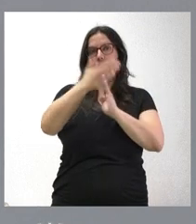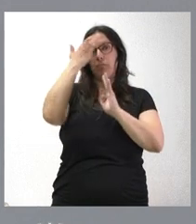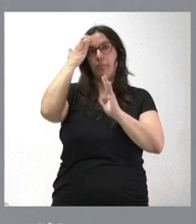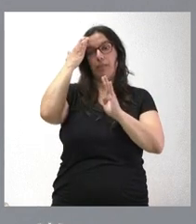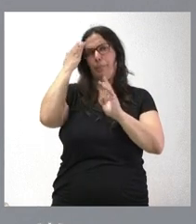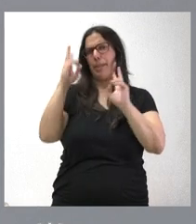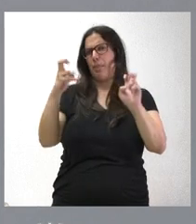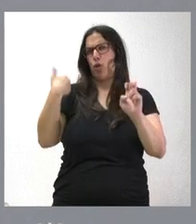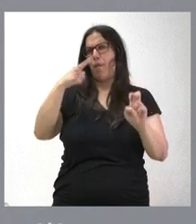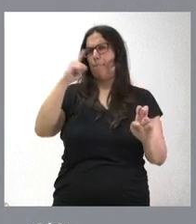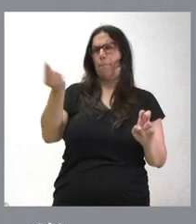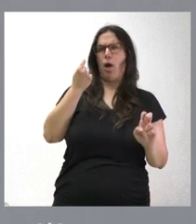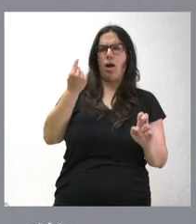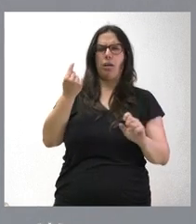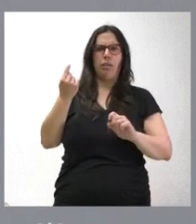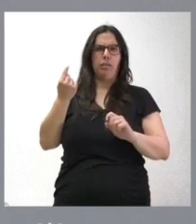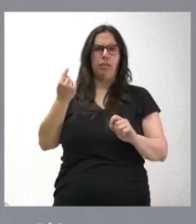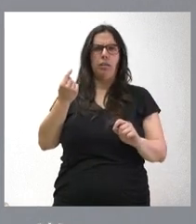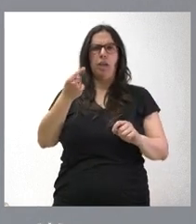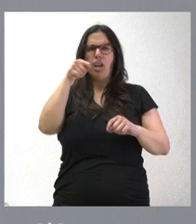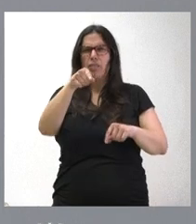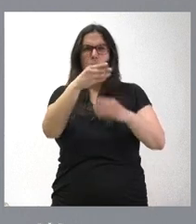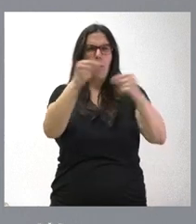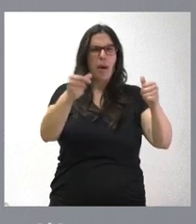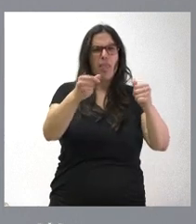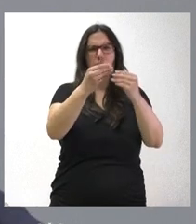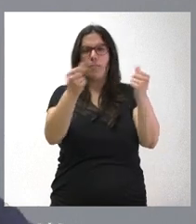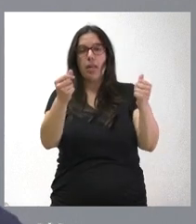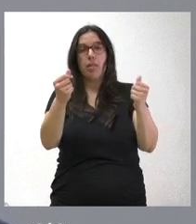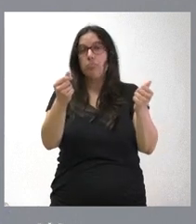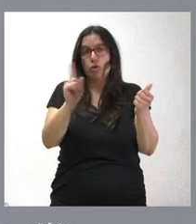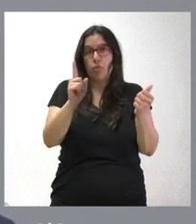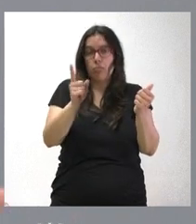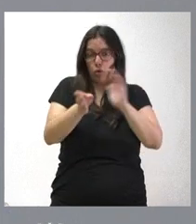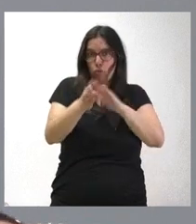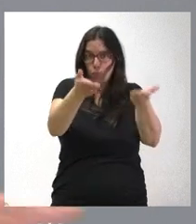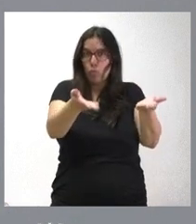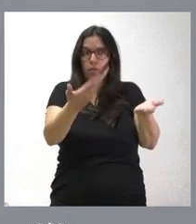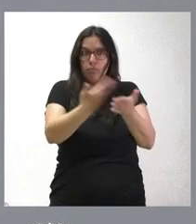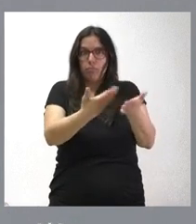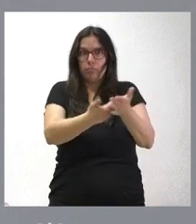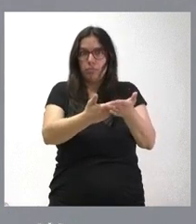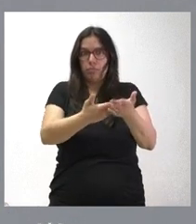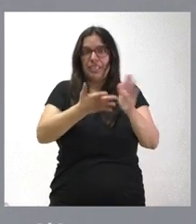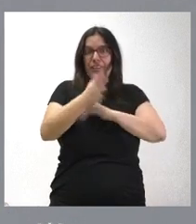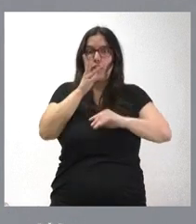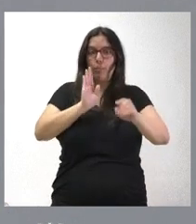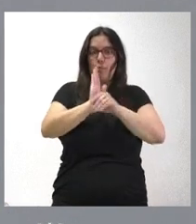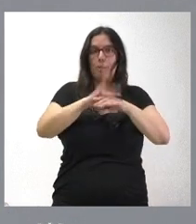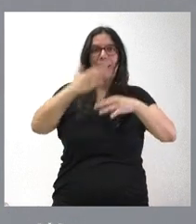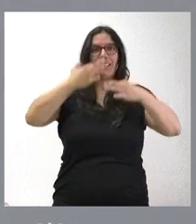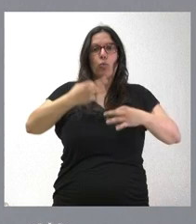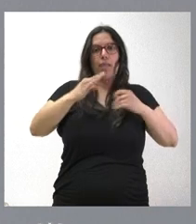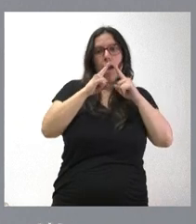acusaba de que el SERLA iba a desaparecer y lo que hacemos es garantizar el funcionamiento del SERLA para todo el año 2024 y dar una